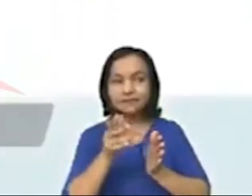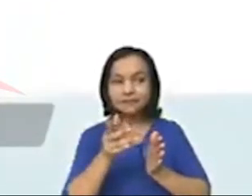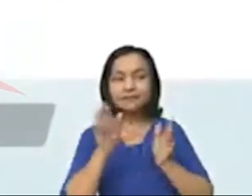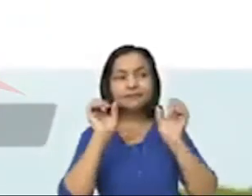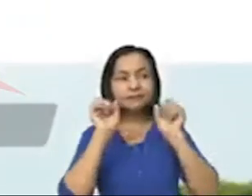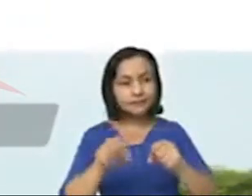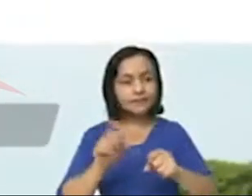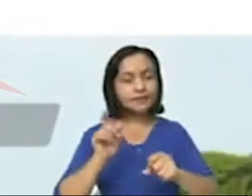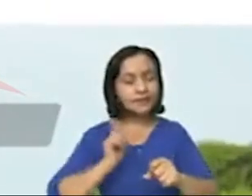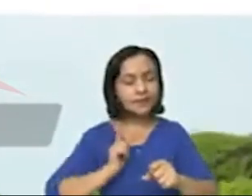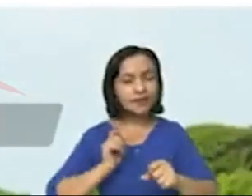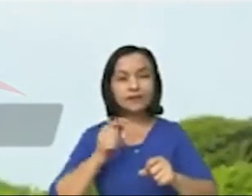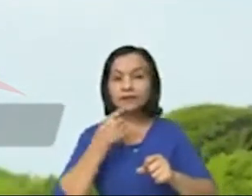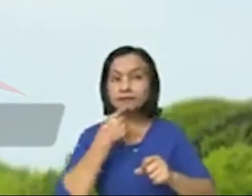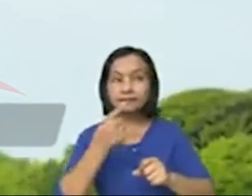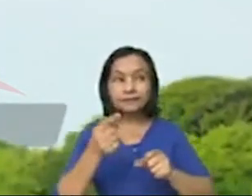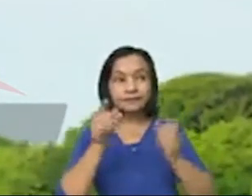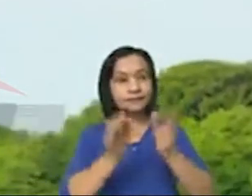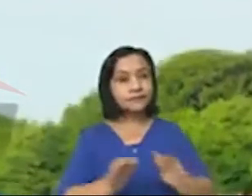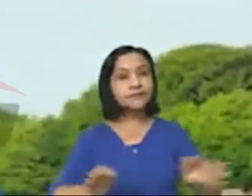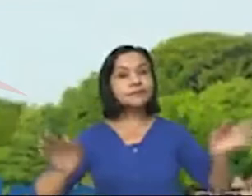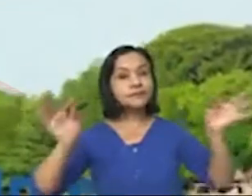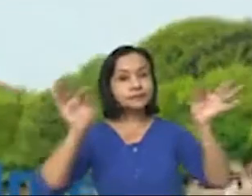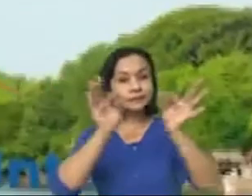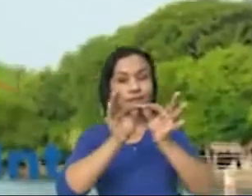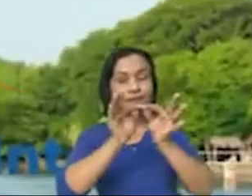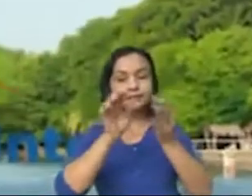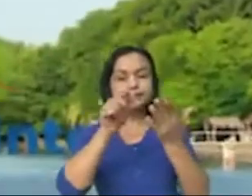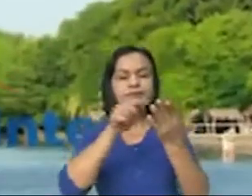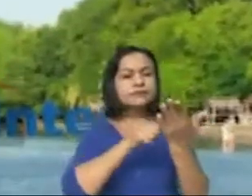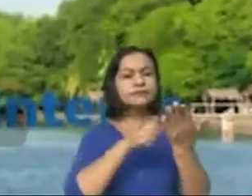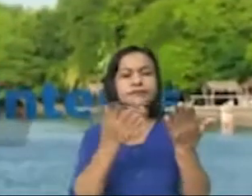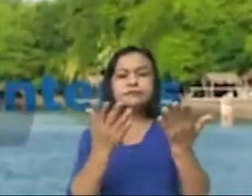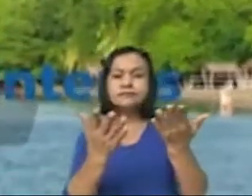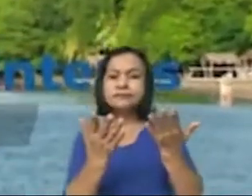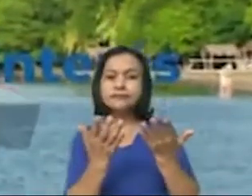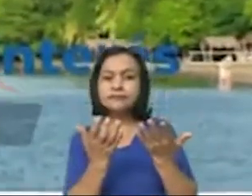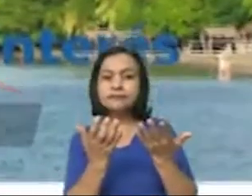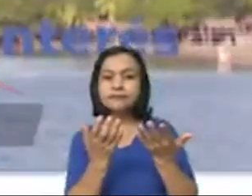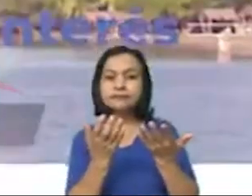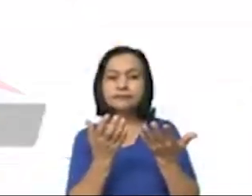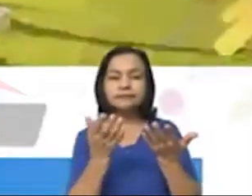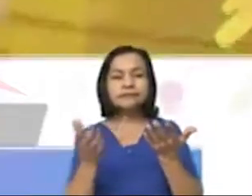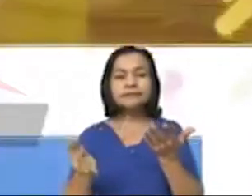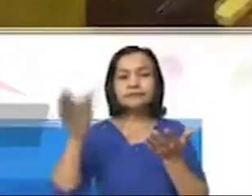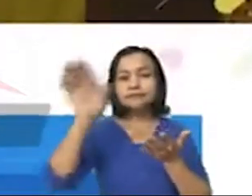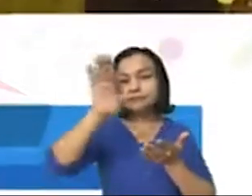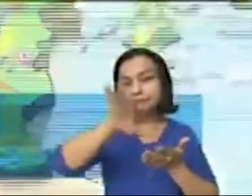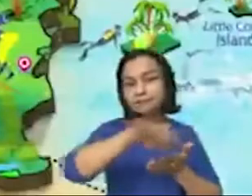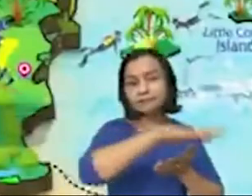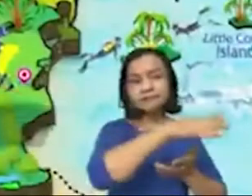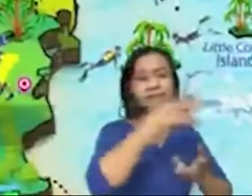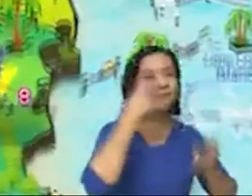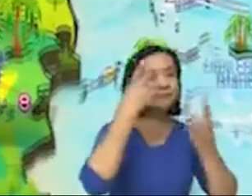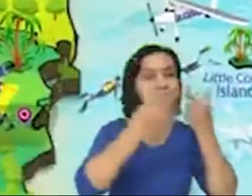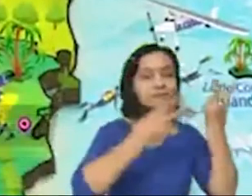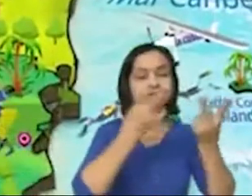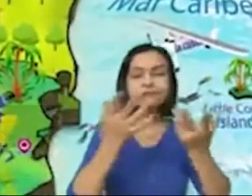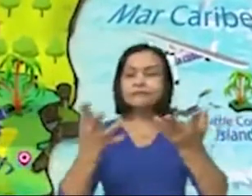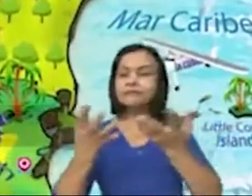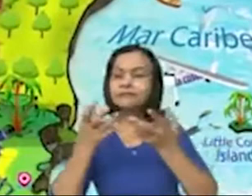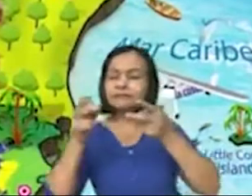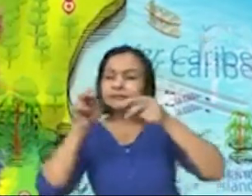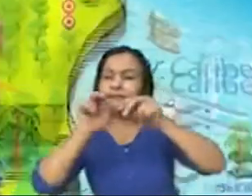También consideramos que era importante, a veces la gente dice quiero ir a la playa o quiero ir a ver